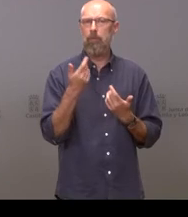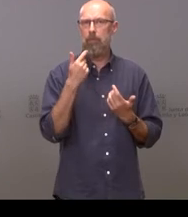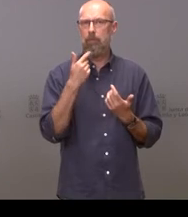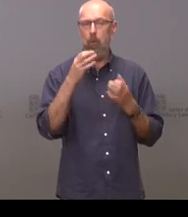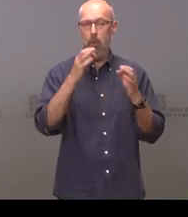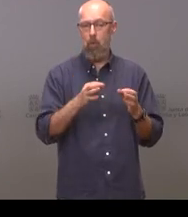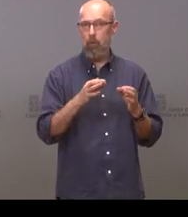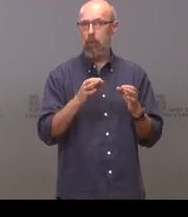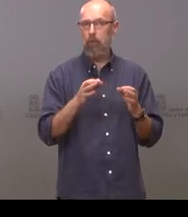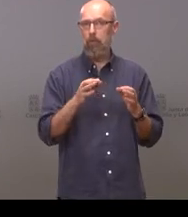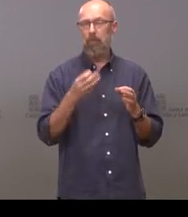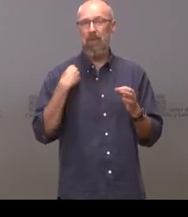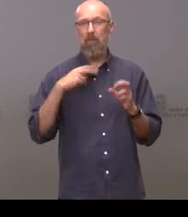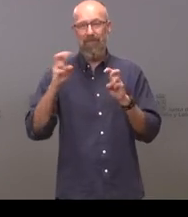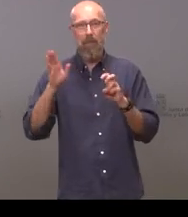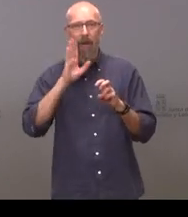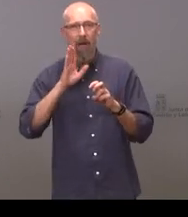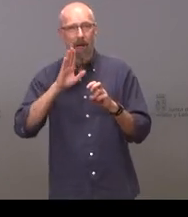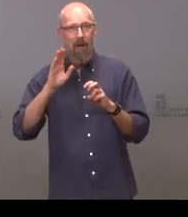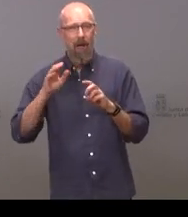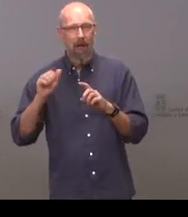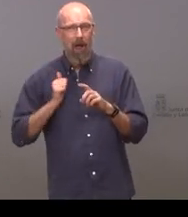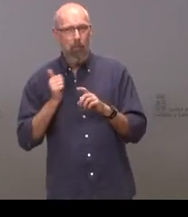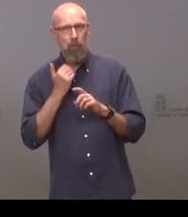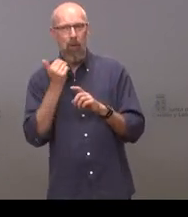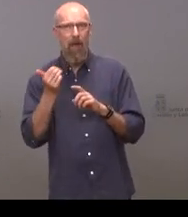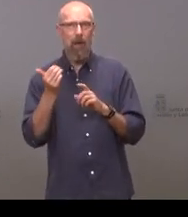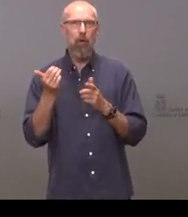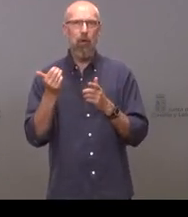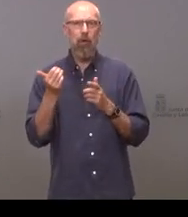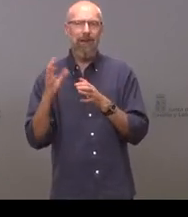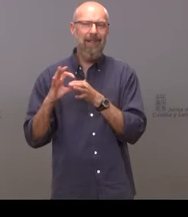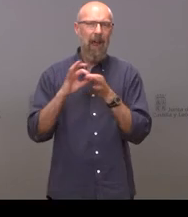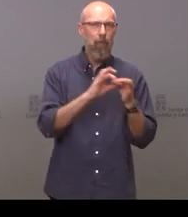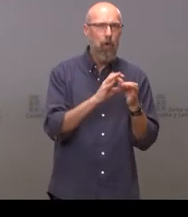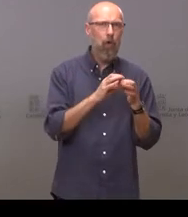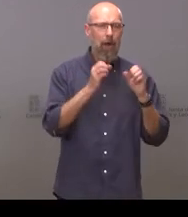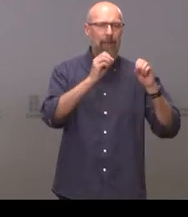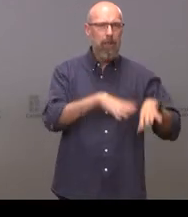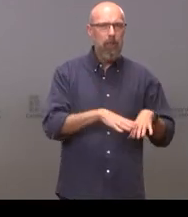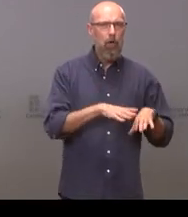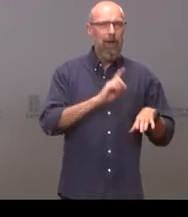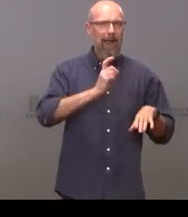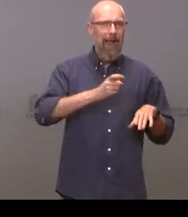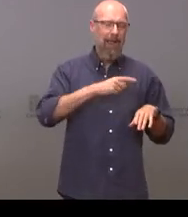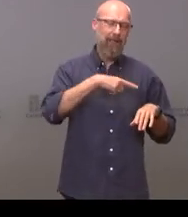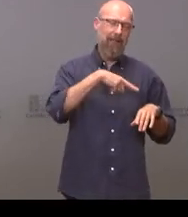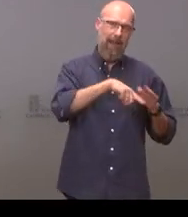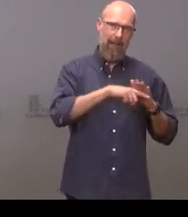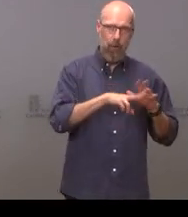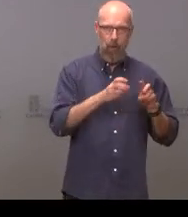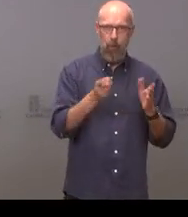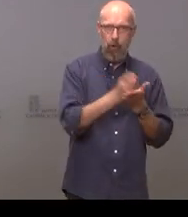sé si tendrían alguna vinculación si su dimisión en ese momento tuvo algo que ver con esto o no si lo sabe la junta y cuántas